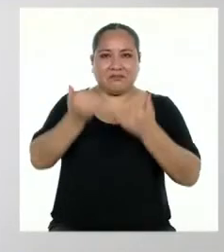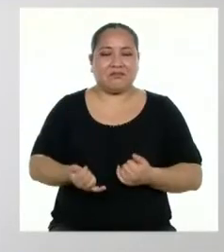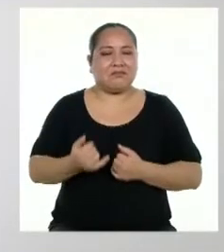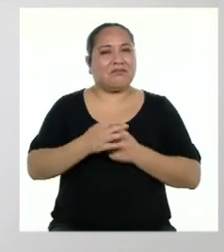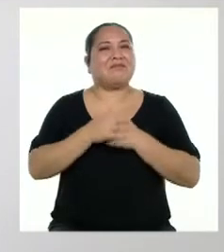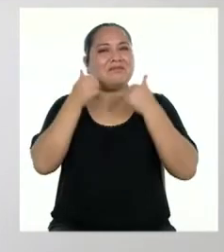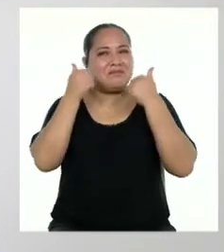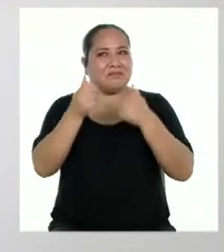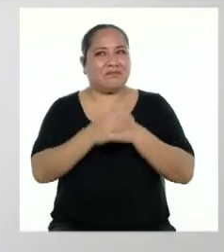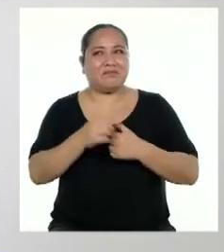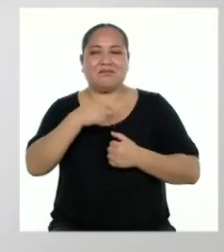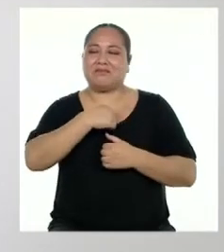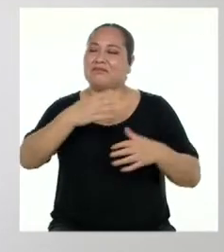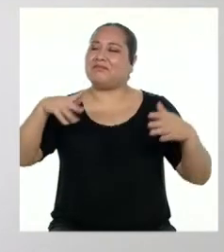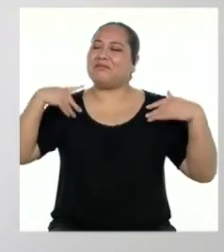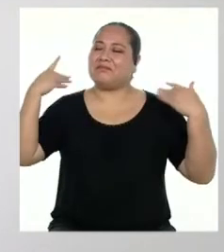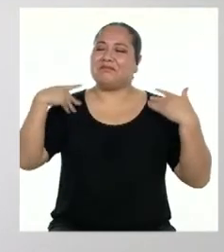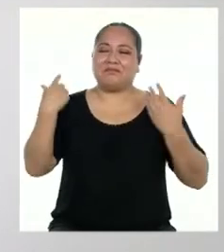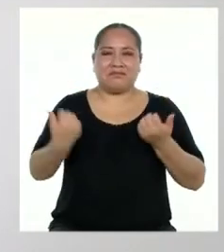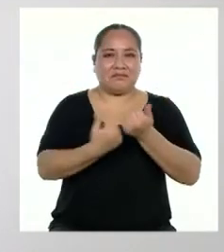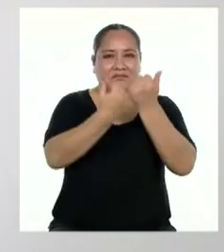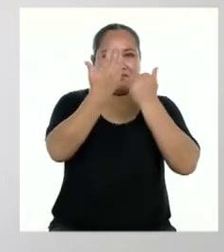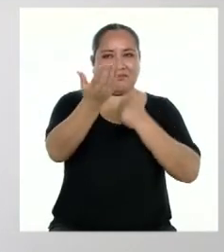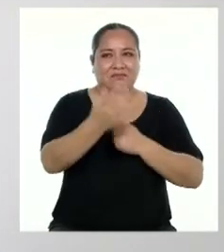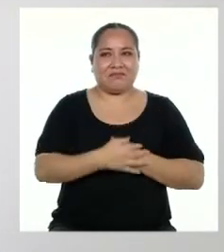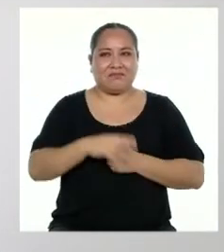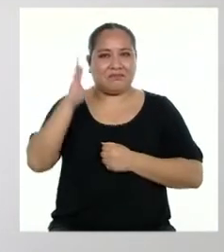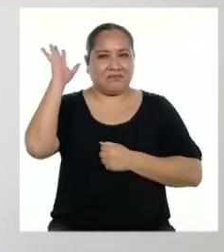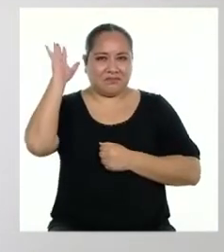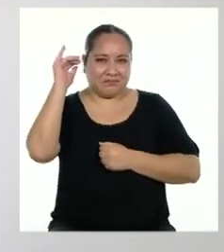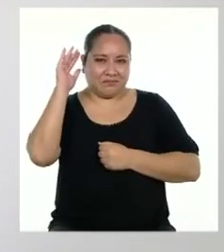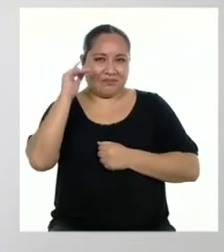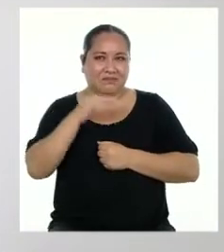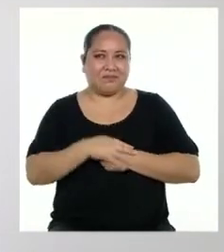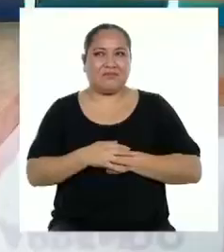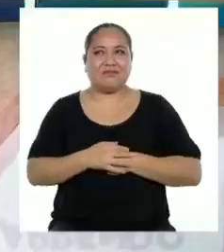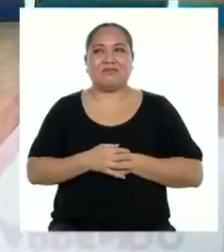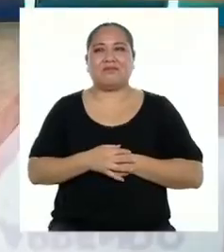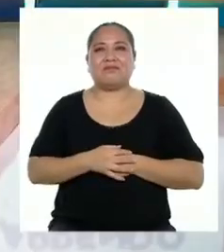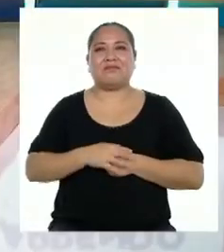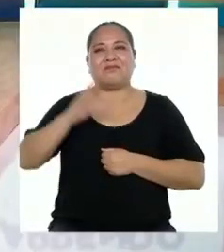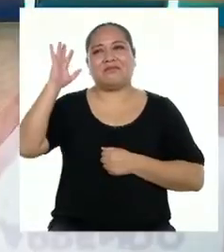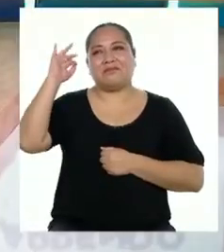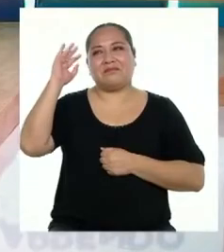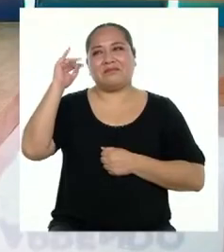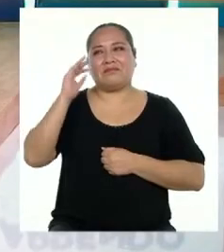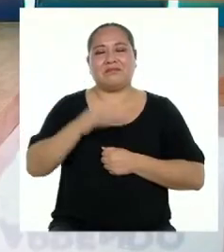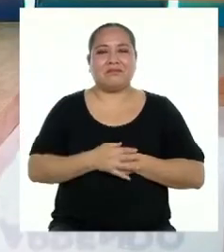hay de qué. Yo feliz de apoyar. ¡Hasta pronto! ¡Chao!